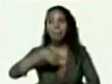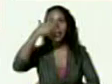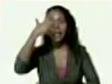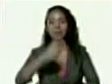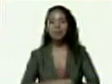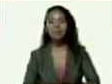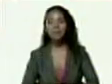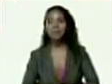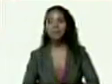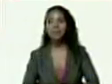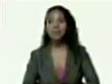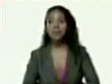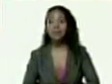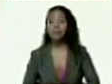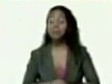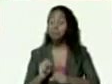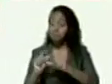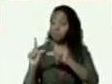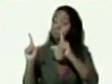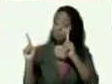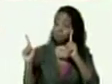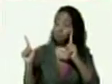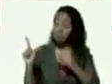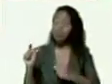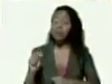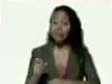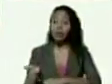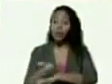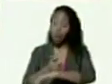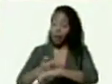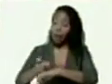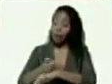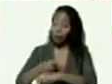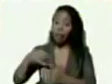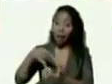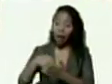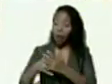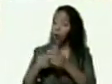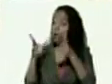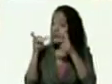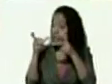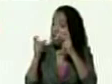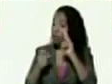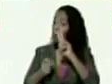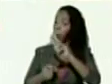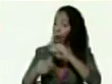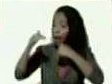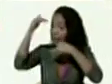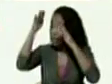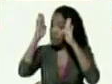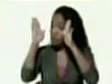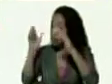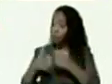oye Beatriz Rafael la cava que estamos escuchando con mucha atención